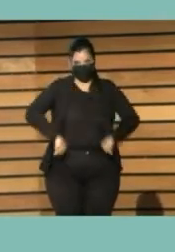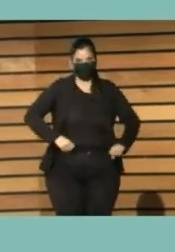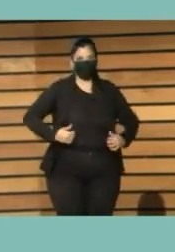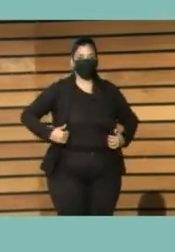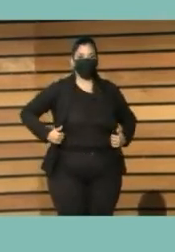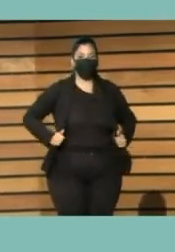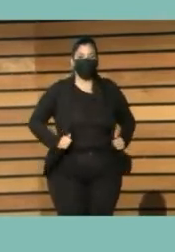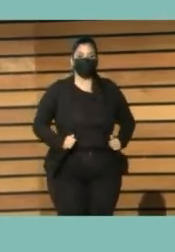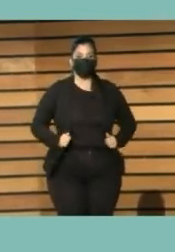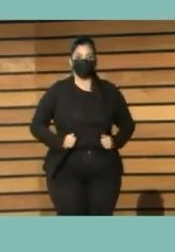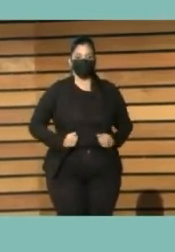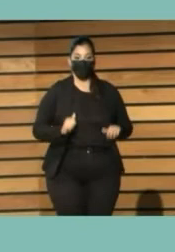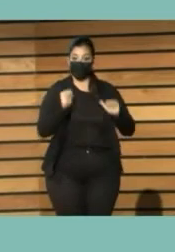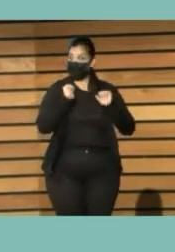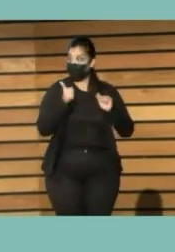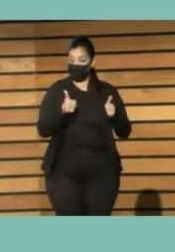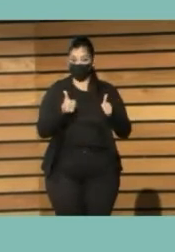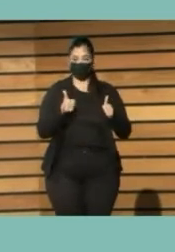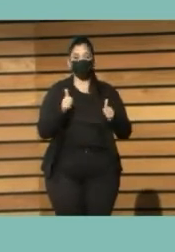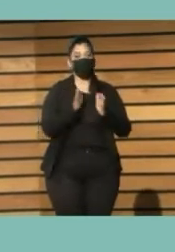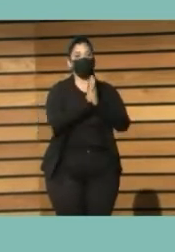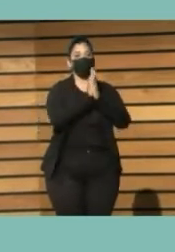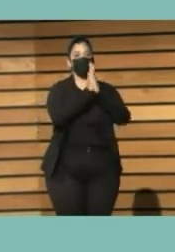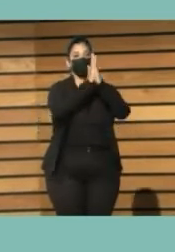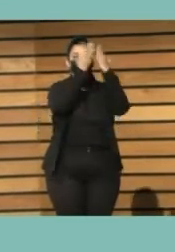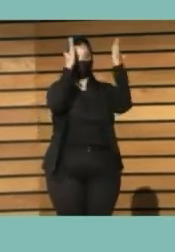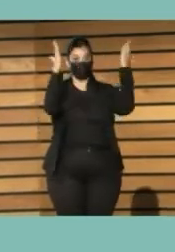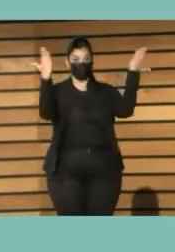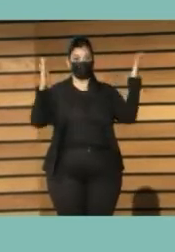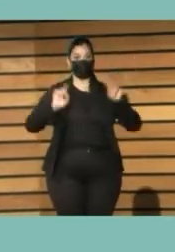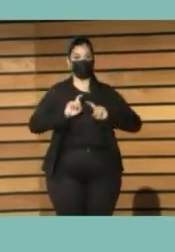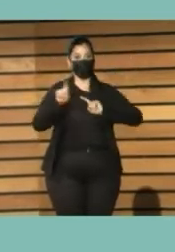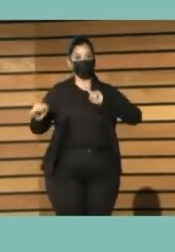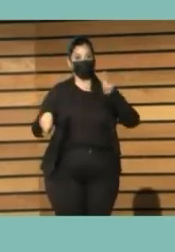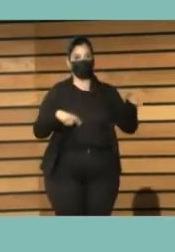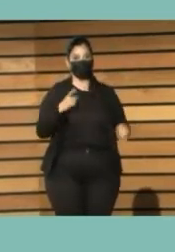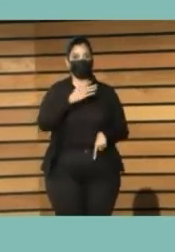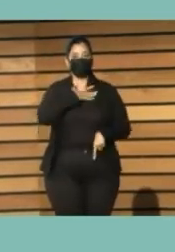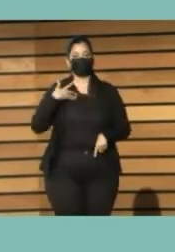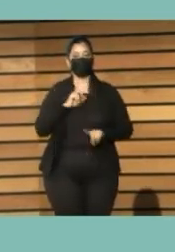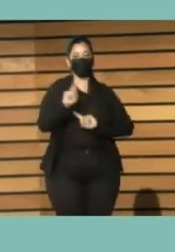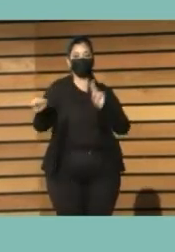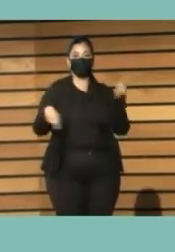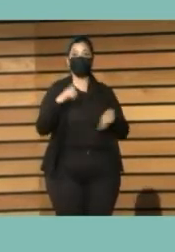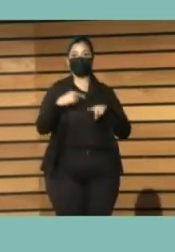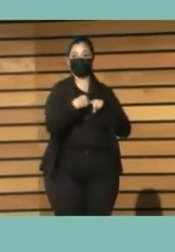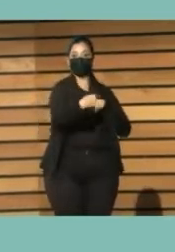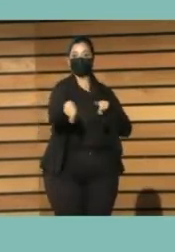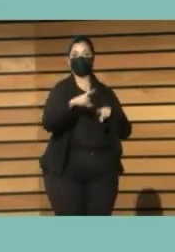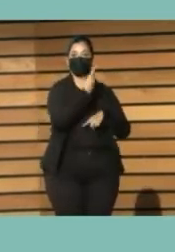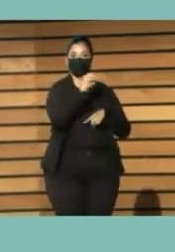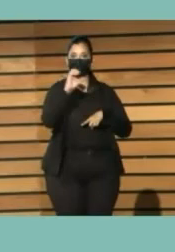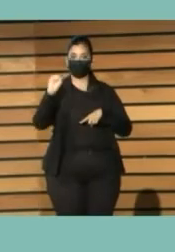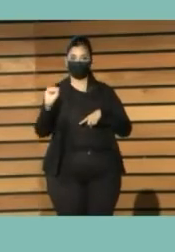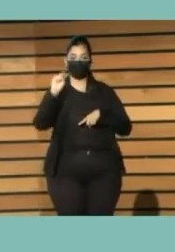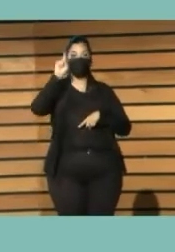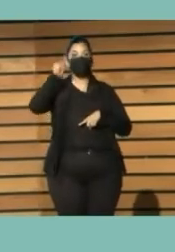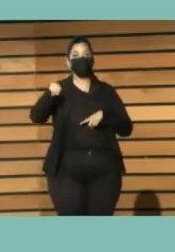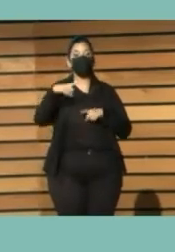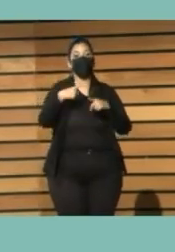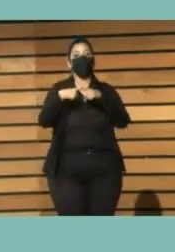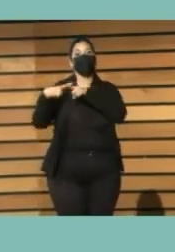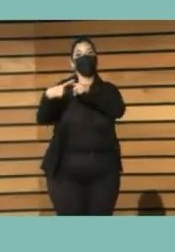Vamos a empezar con la biblioteca que quiso ser un pulpo de 100 tentáculos, alianzas estratégicas para la